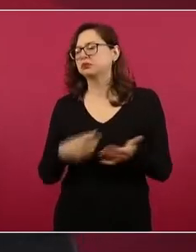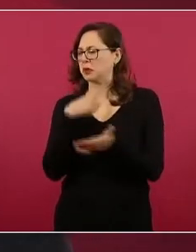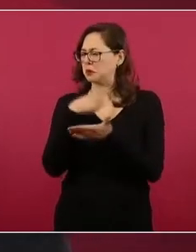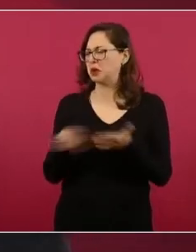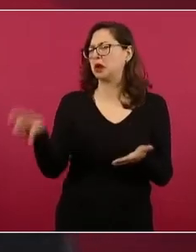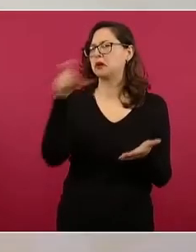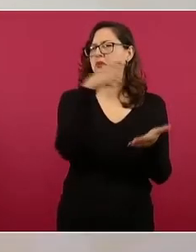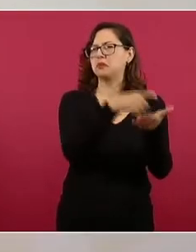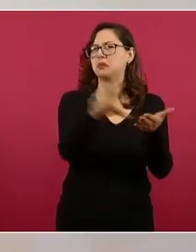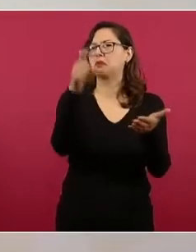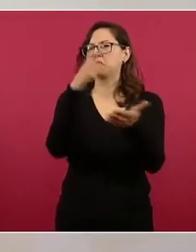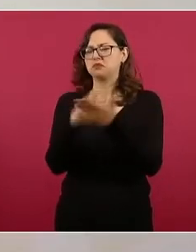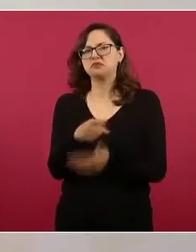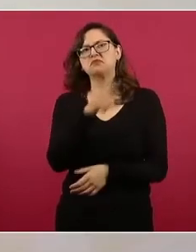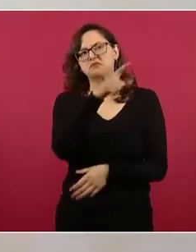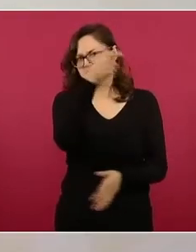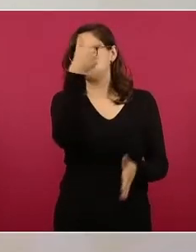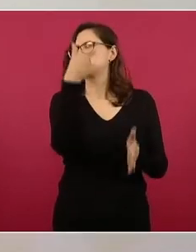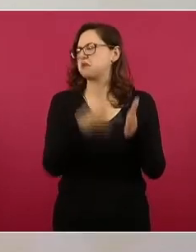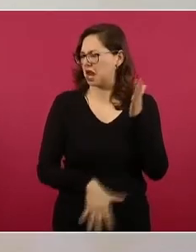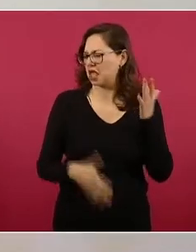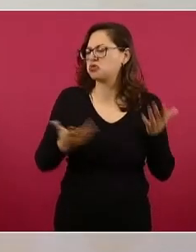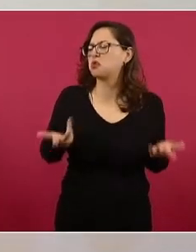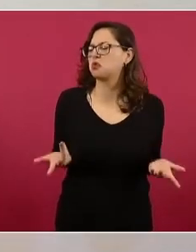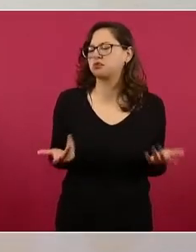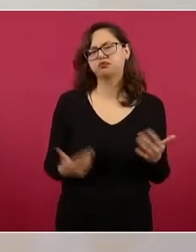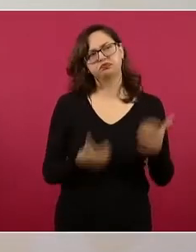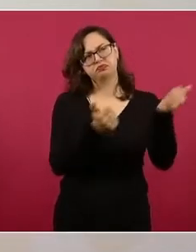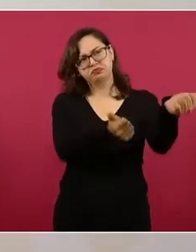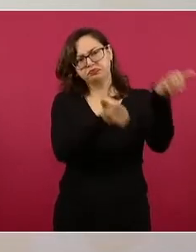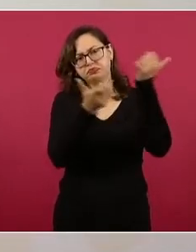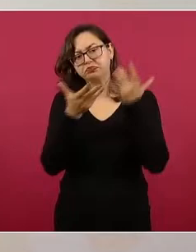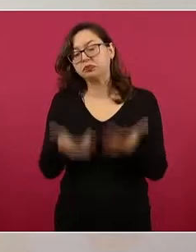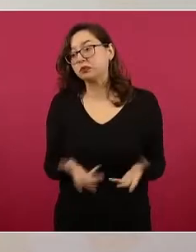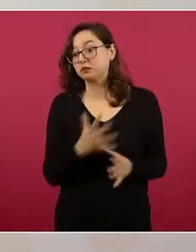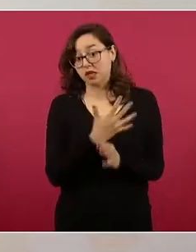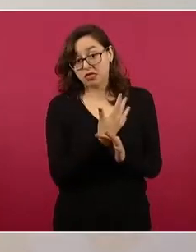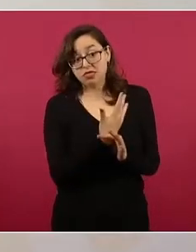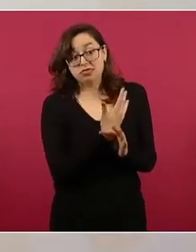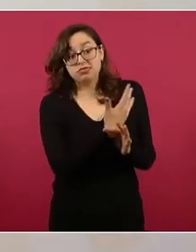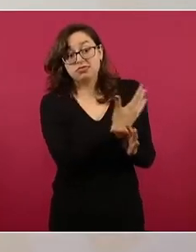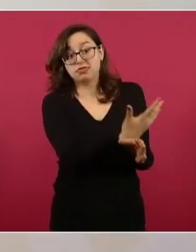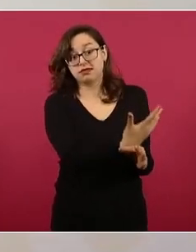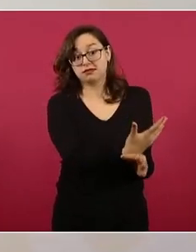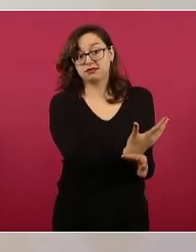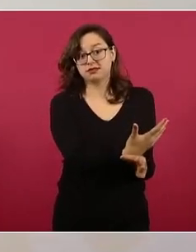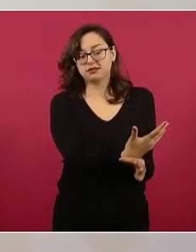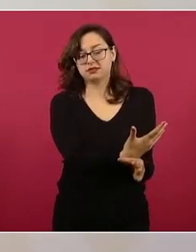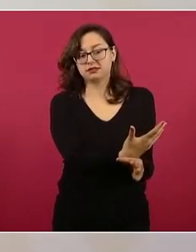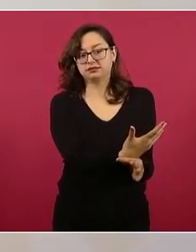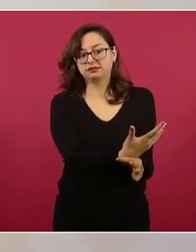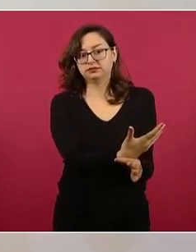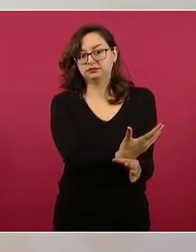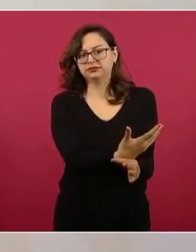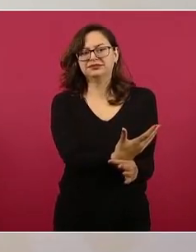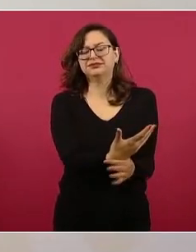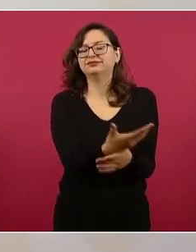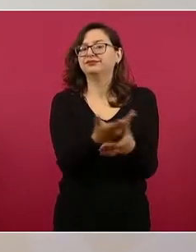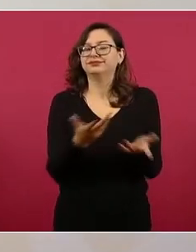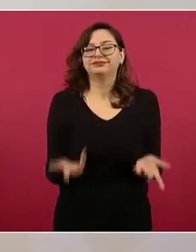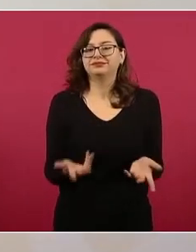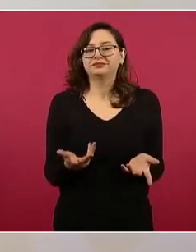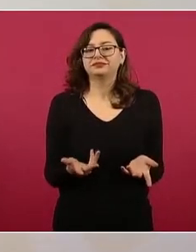y a mejor precio, de manera muy simplista,